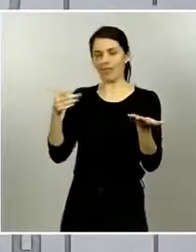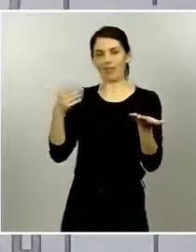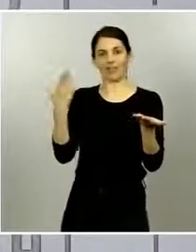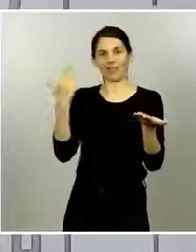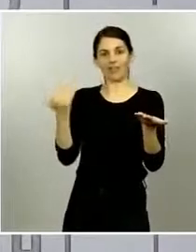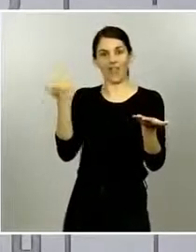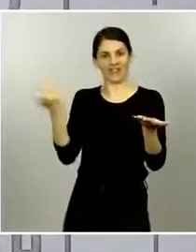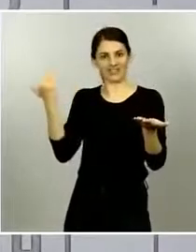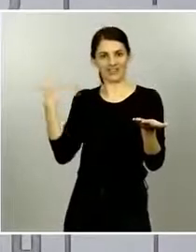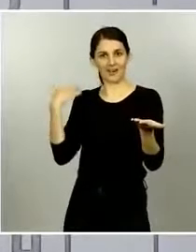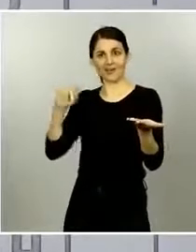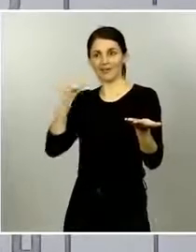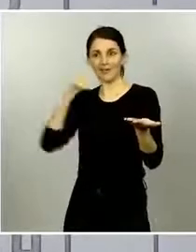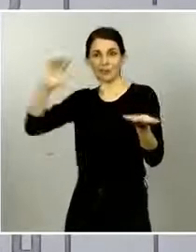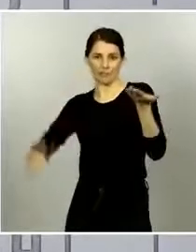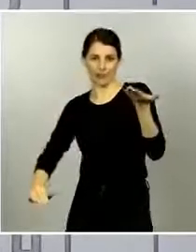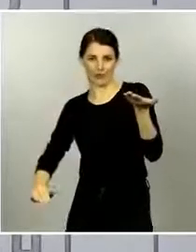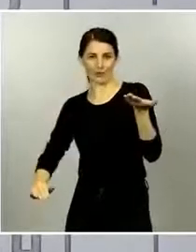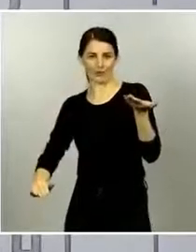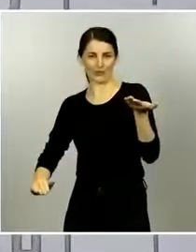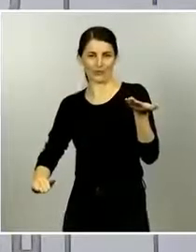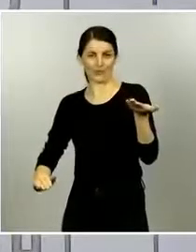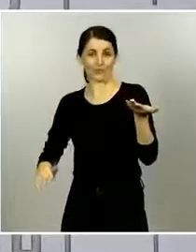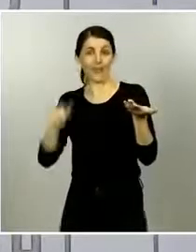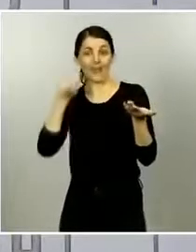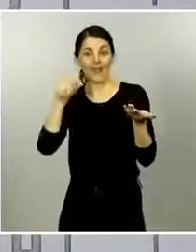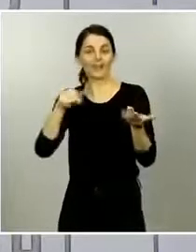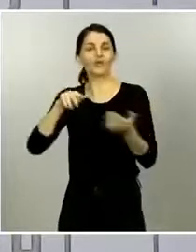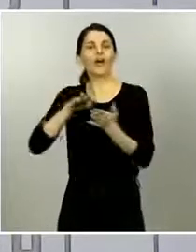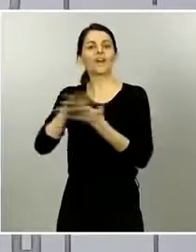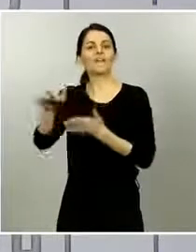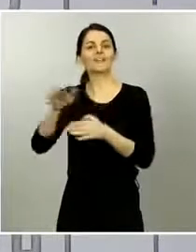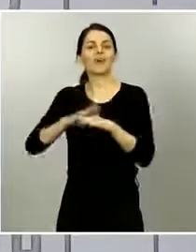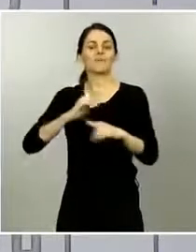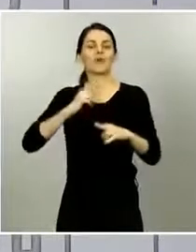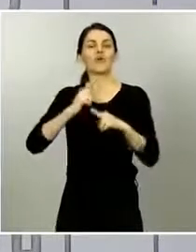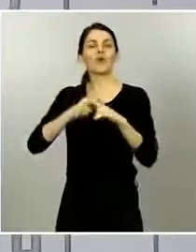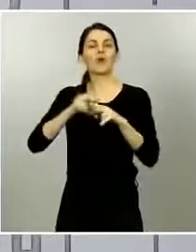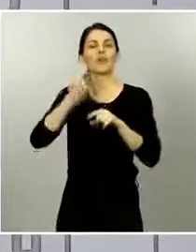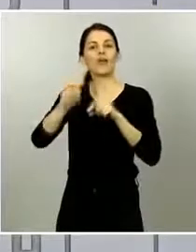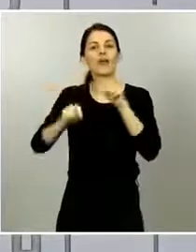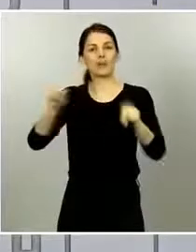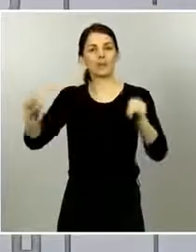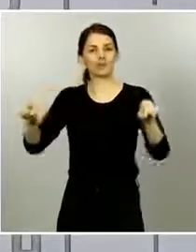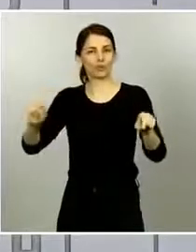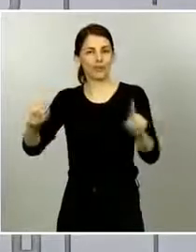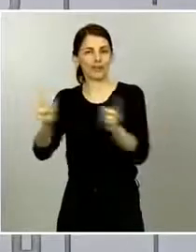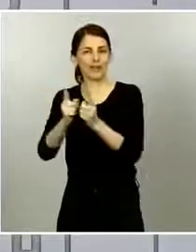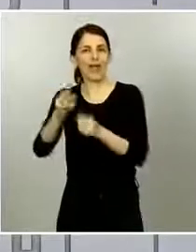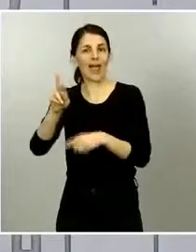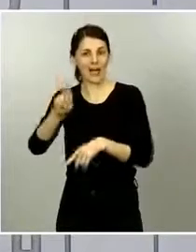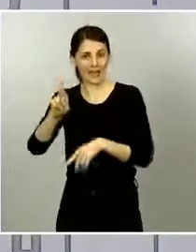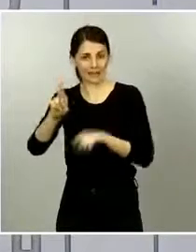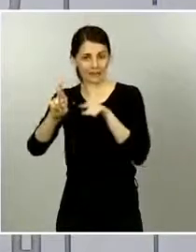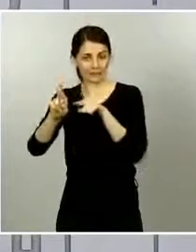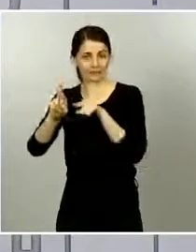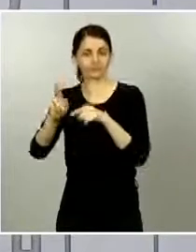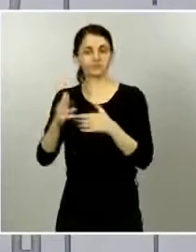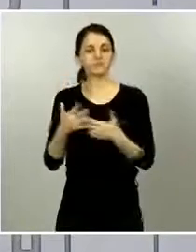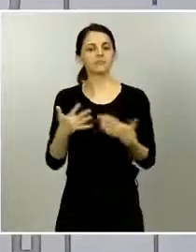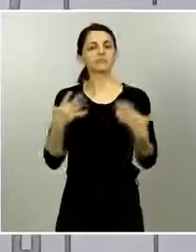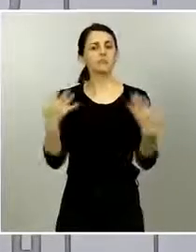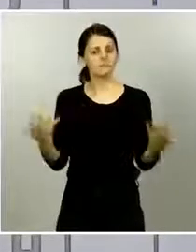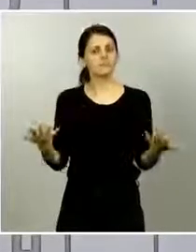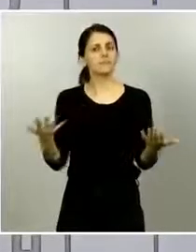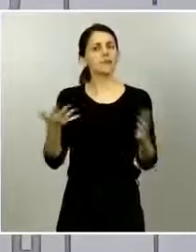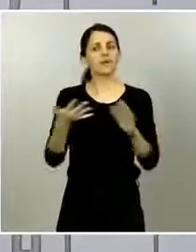comparativamente o proporcionalmente mayor a lo que detectábamos hace unos días esto afecta a la R esta es una de las razones por las